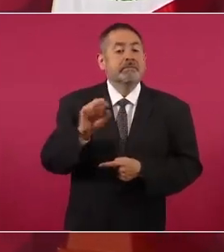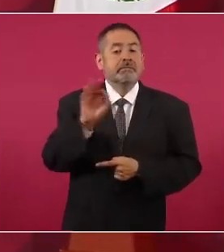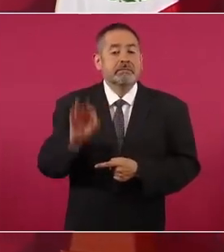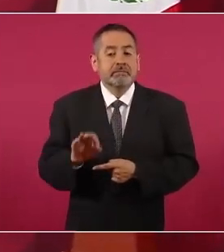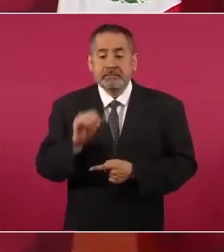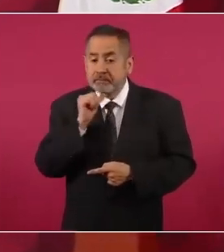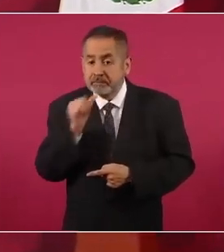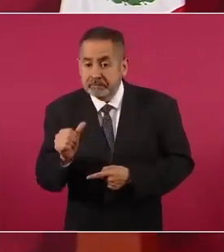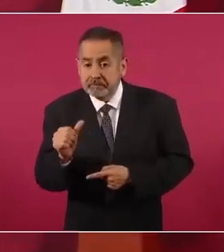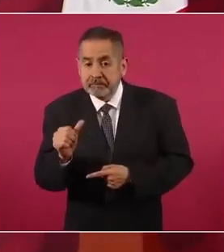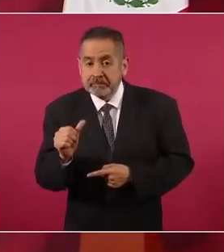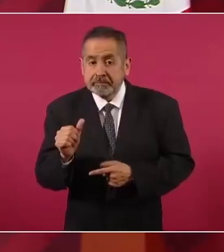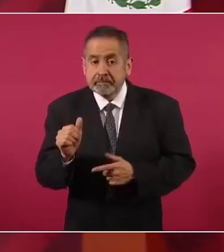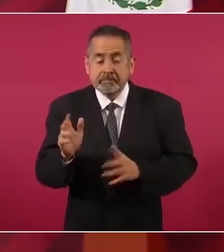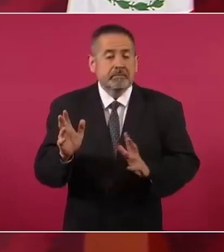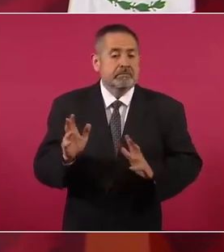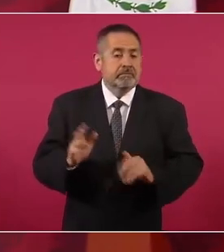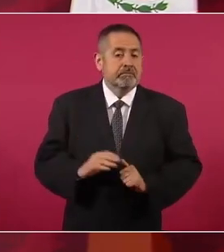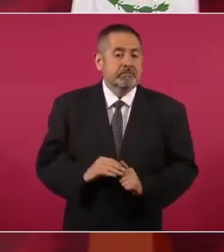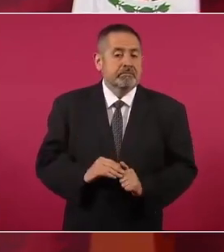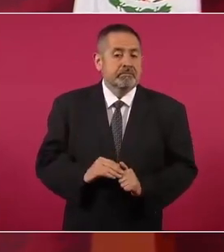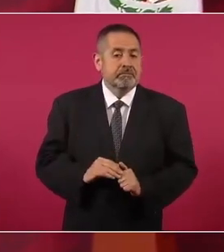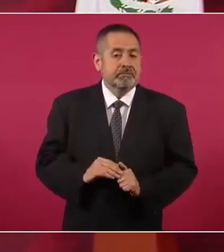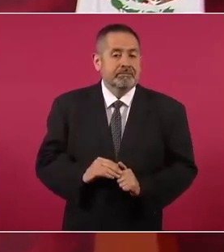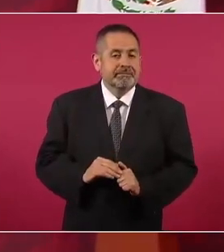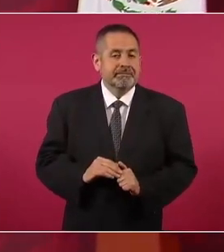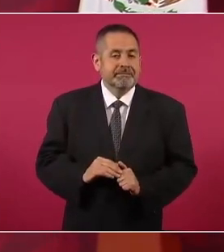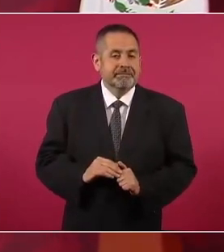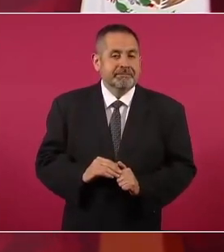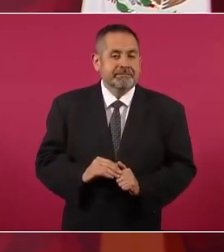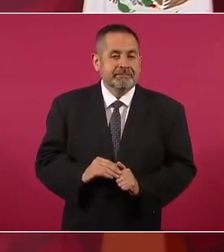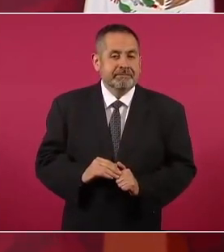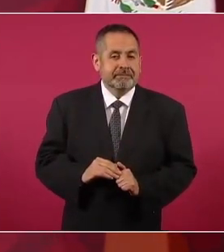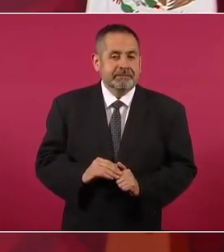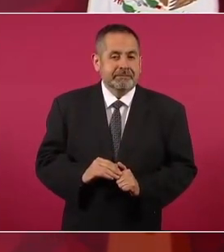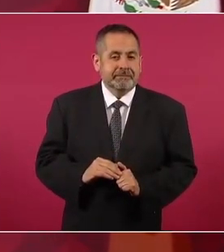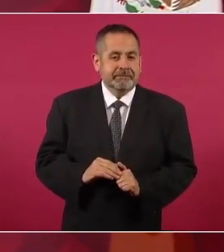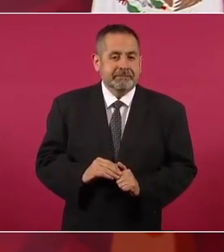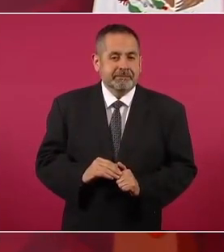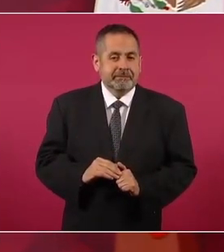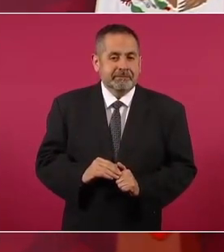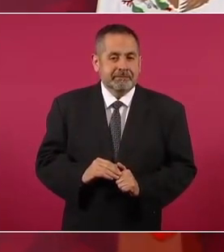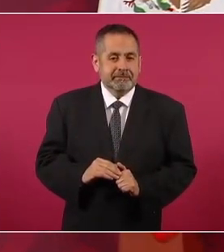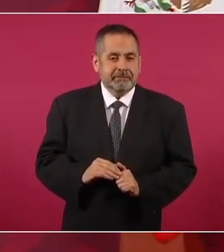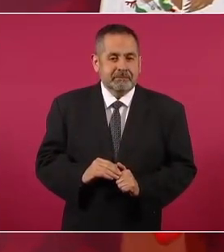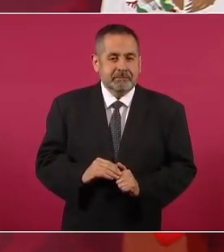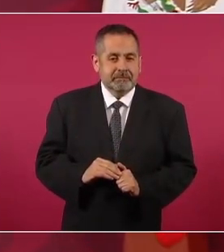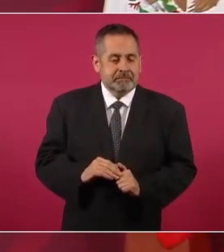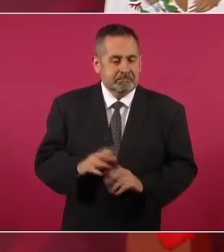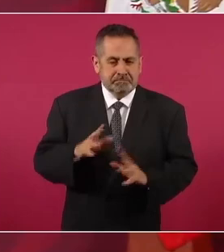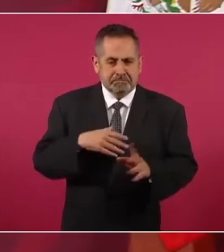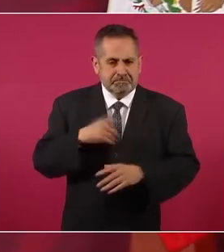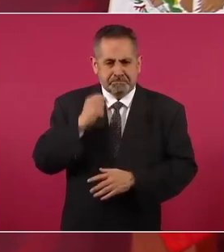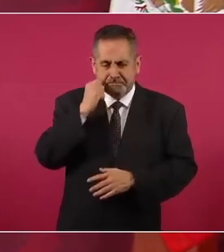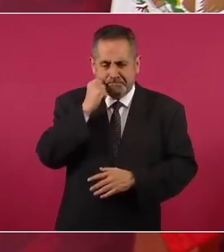no importa,